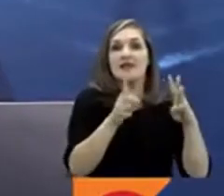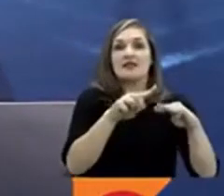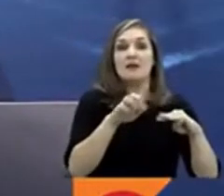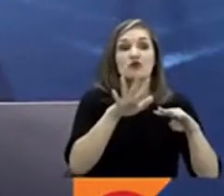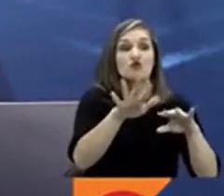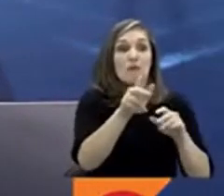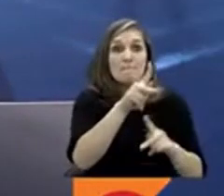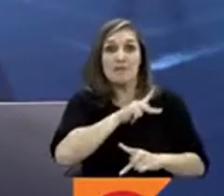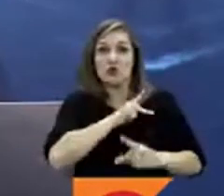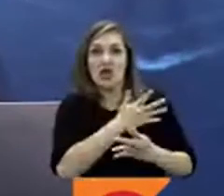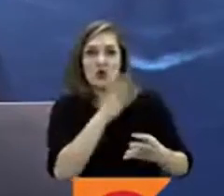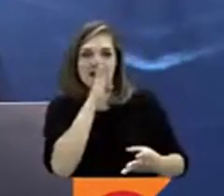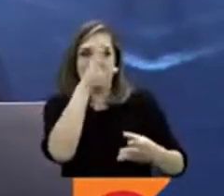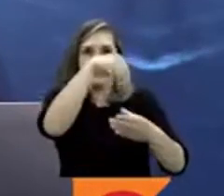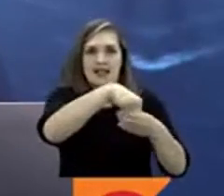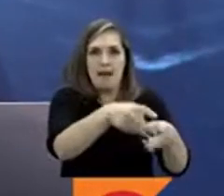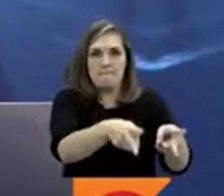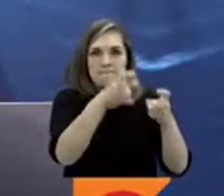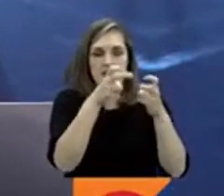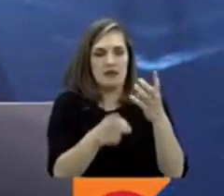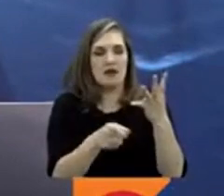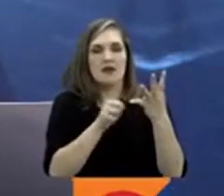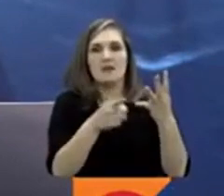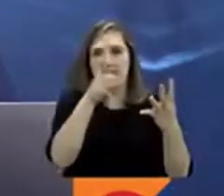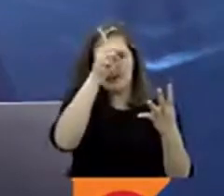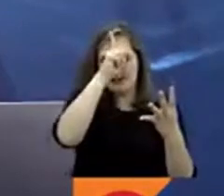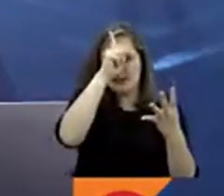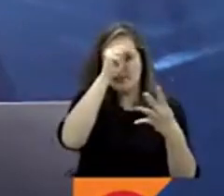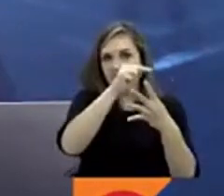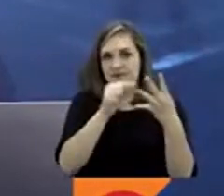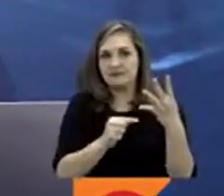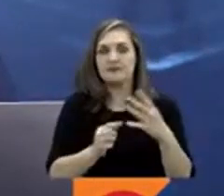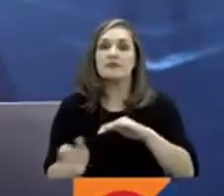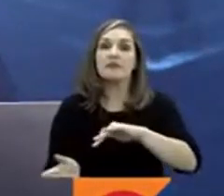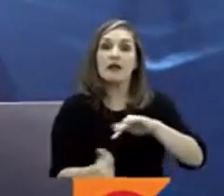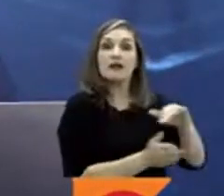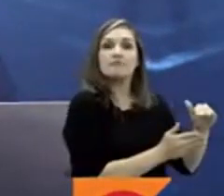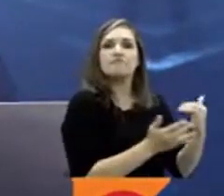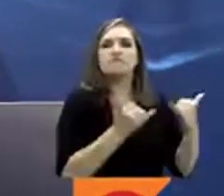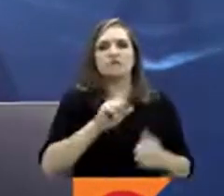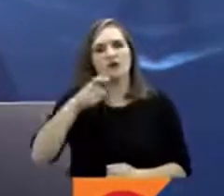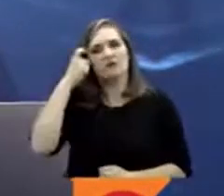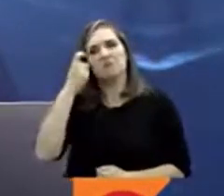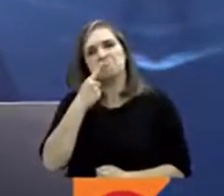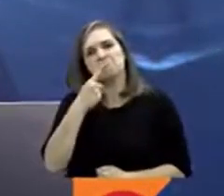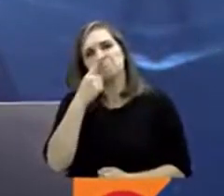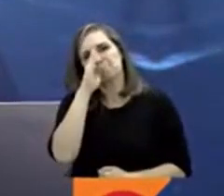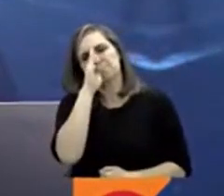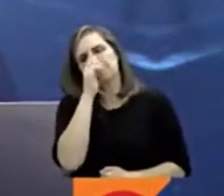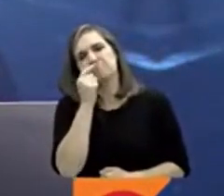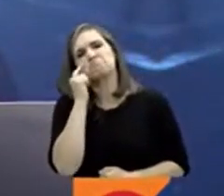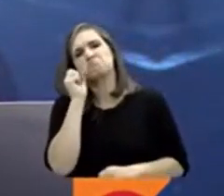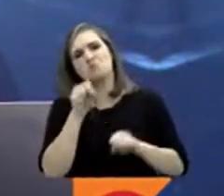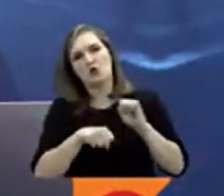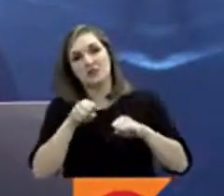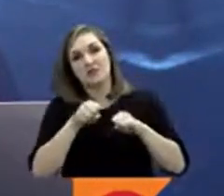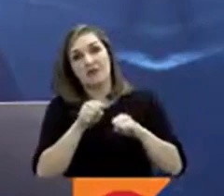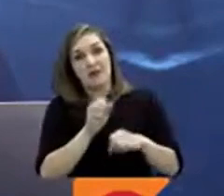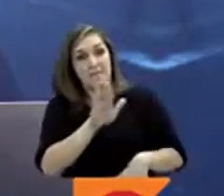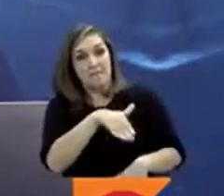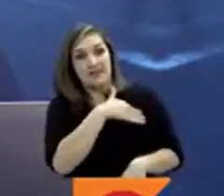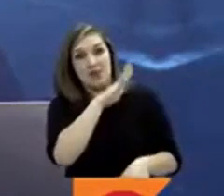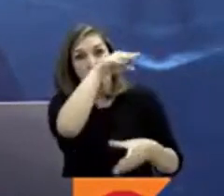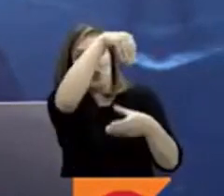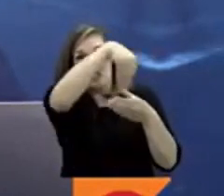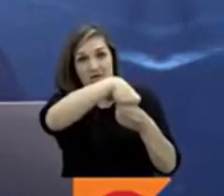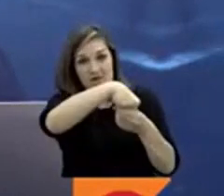El Gobierno Nacional anunció que estudia la posibilidad de trasladar la Policía Nacional del Ministerio de Defensa al Ministerio de Justicia.